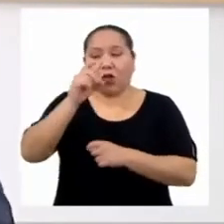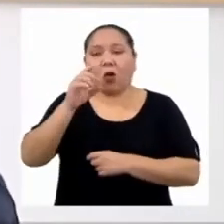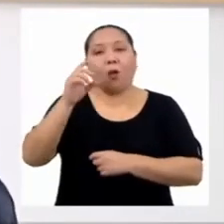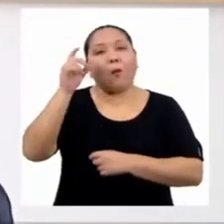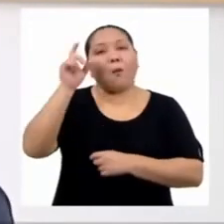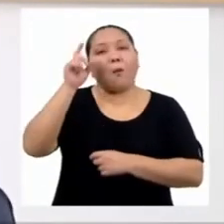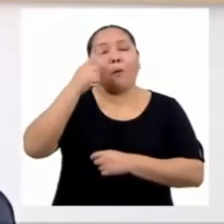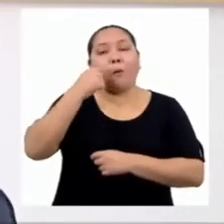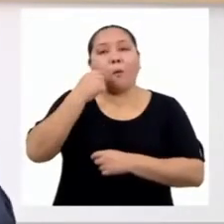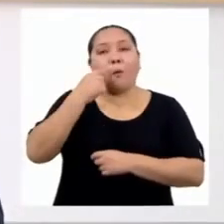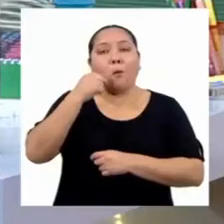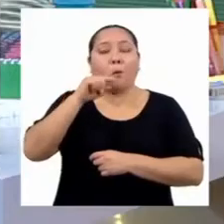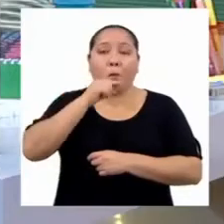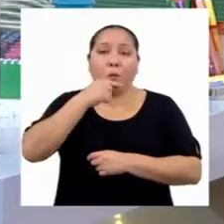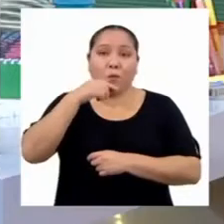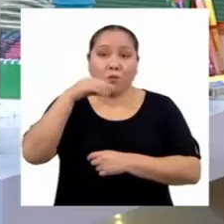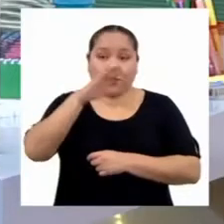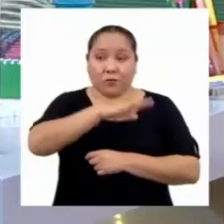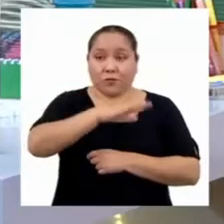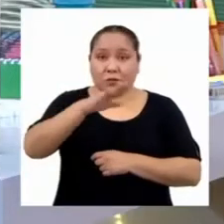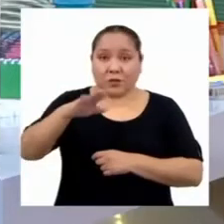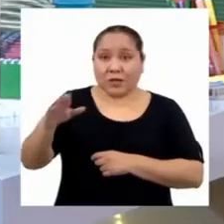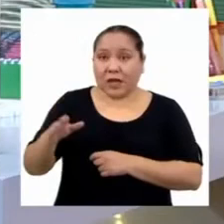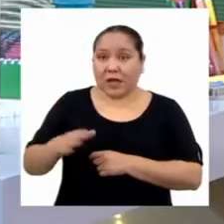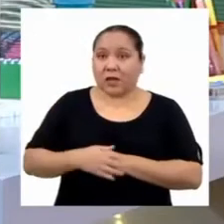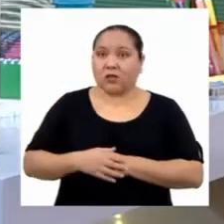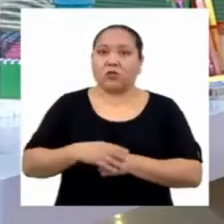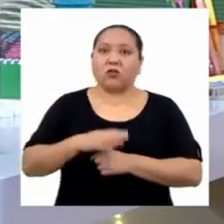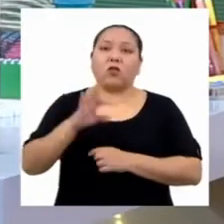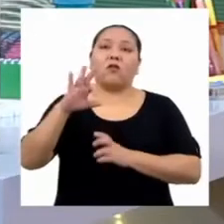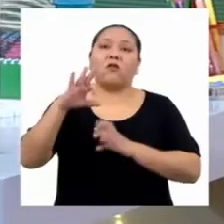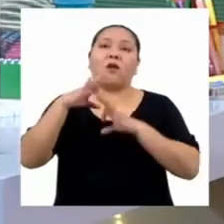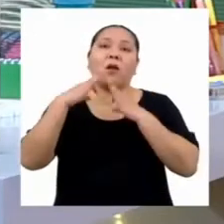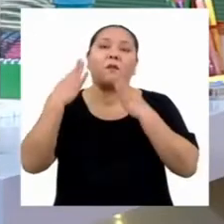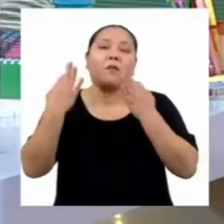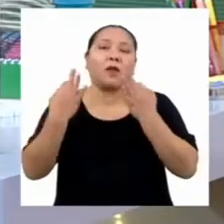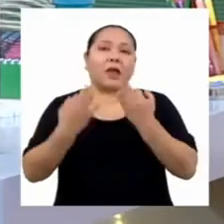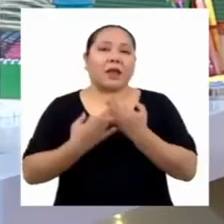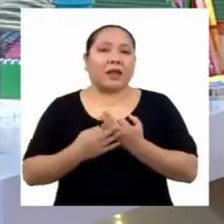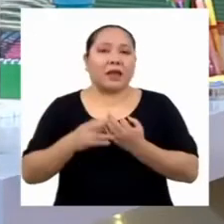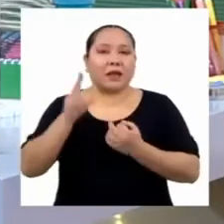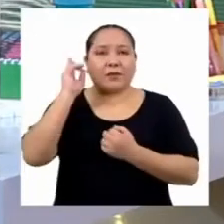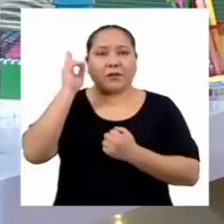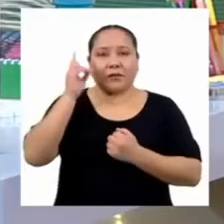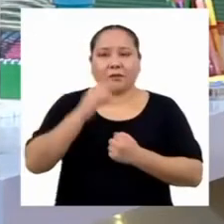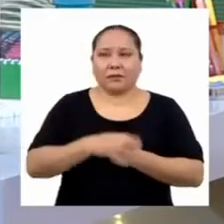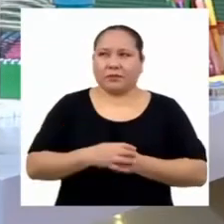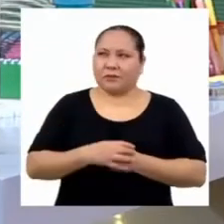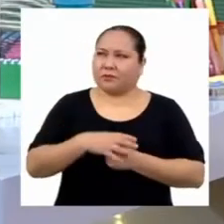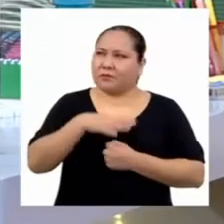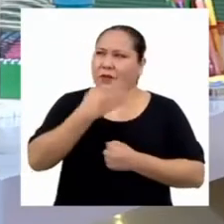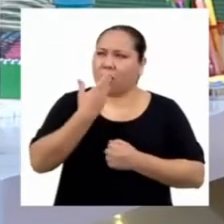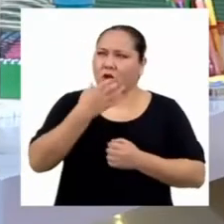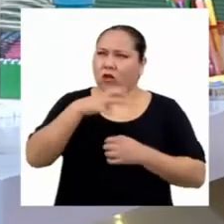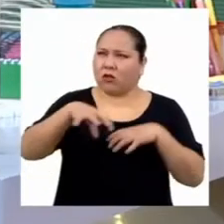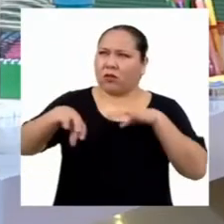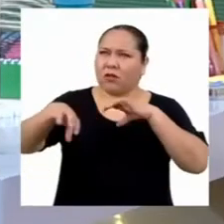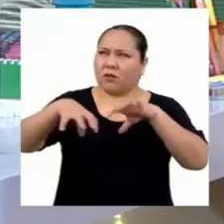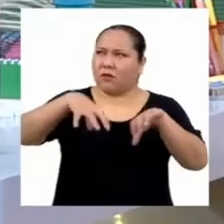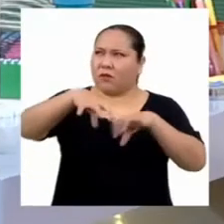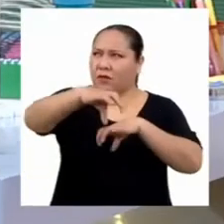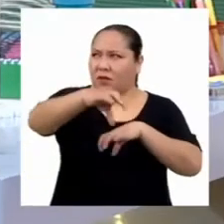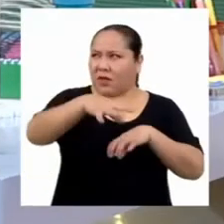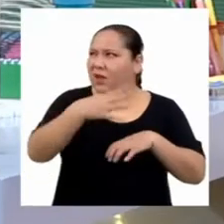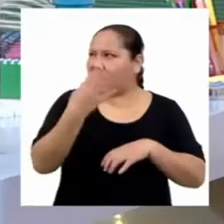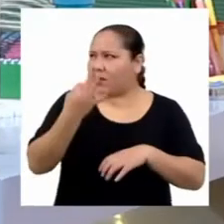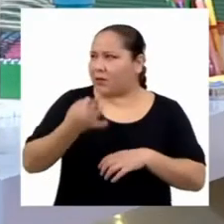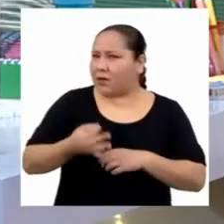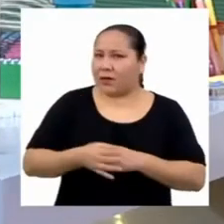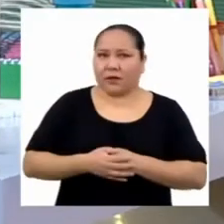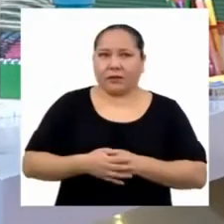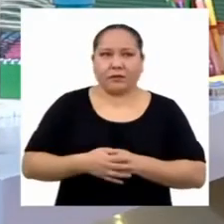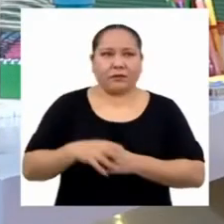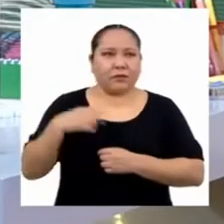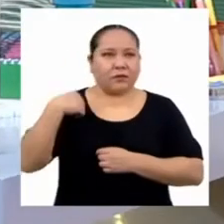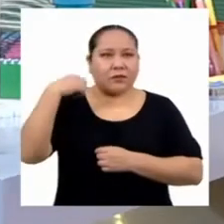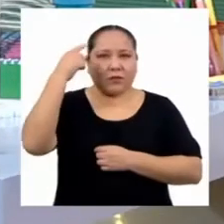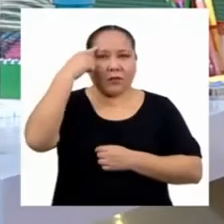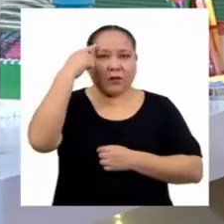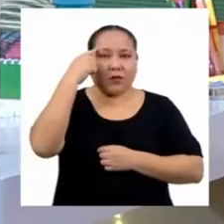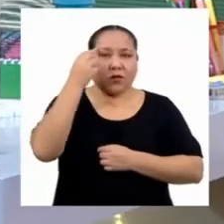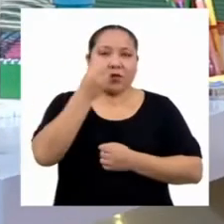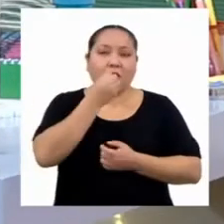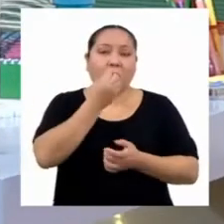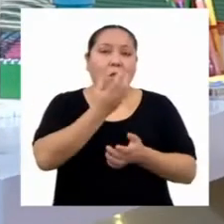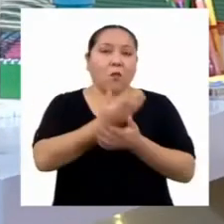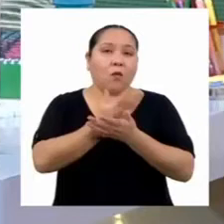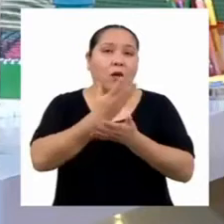familias y docentes. Sería una buena idea dividir un poco a todas esas personas, ¿no? Y me parece que una buena